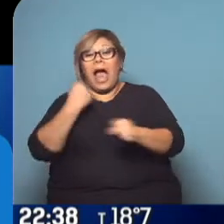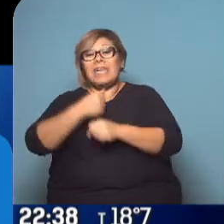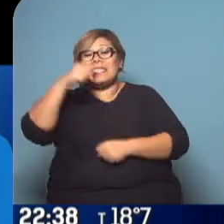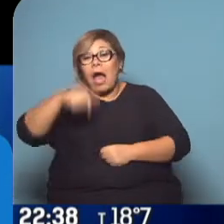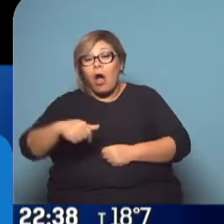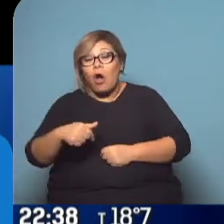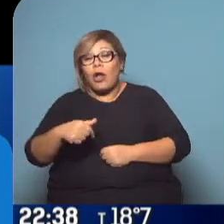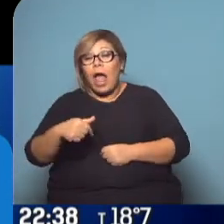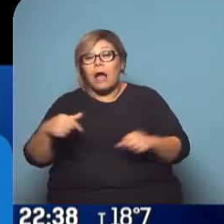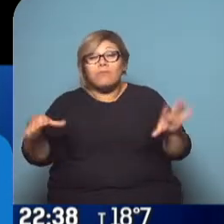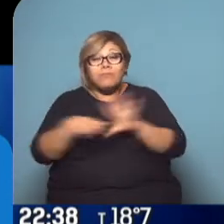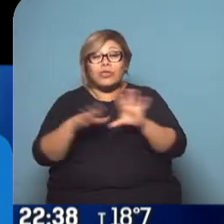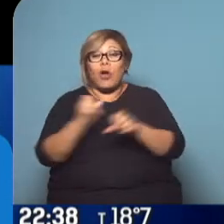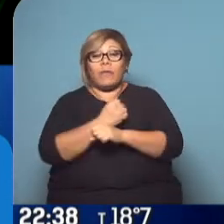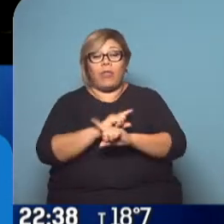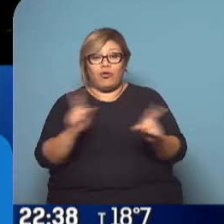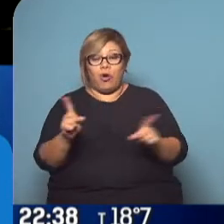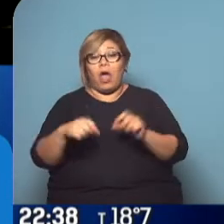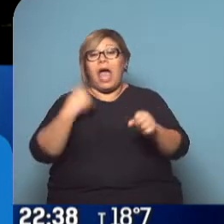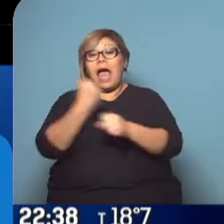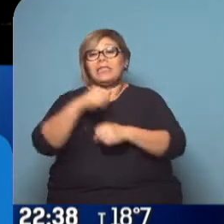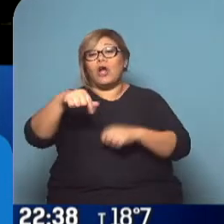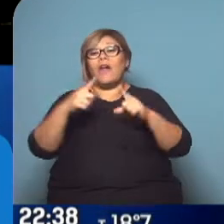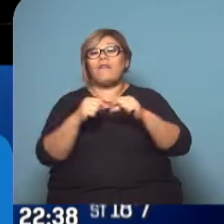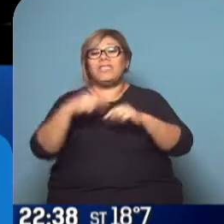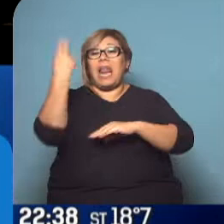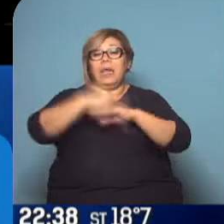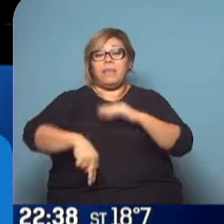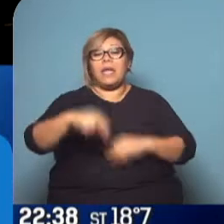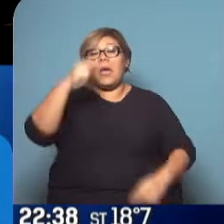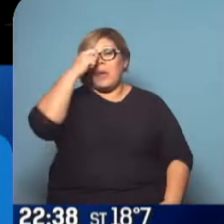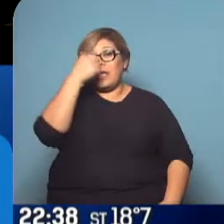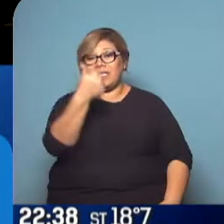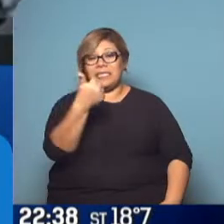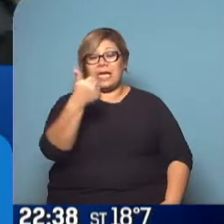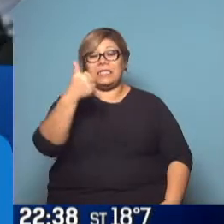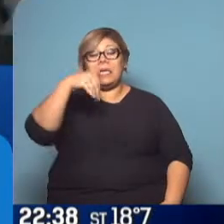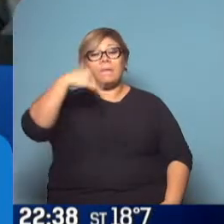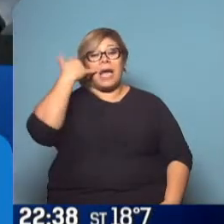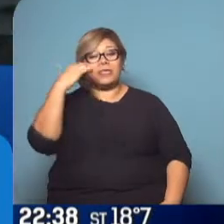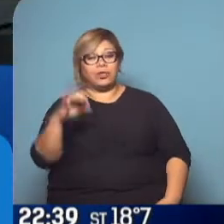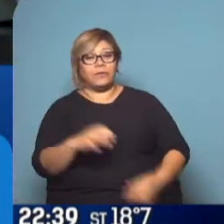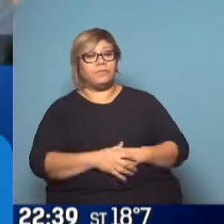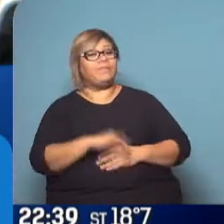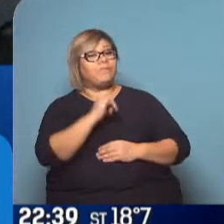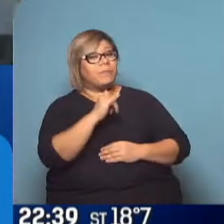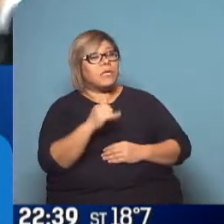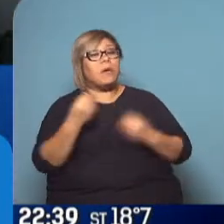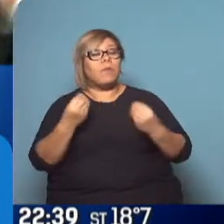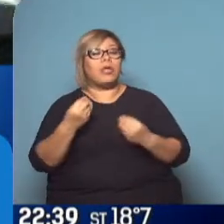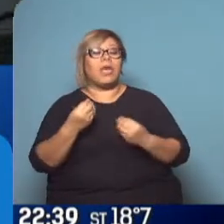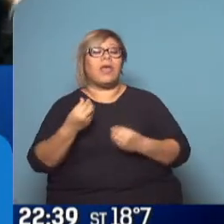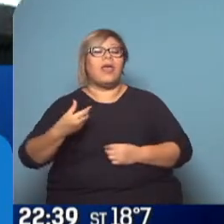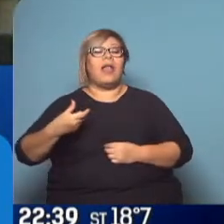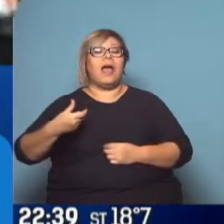por lo pronto al 26 de mayo, que es lo que señalaba. El resultado, de hecho, es una excepción a la regla porque la socialdemocracia